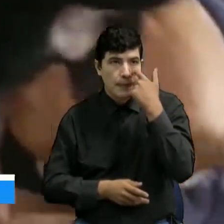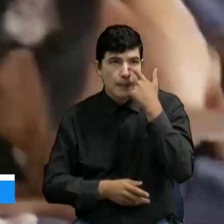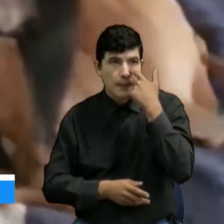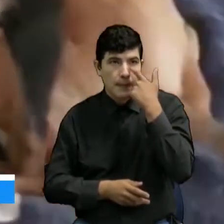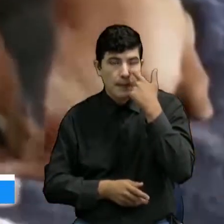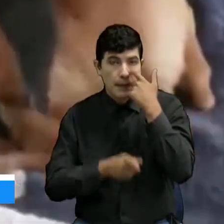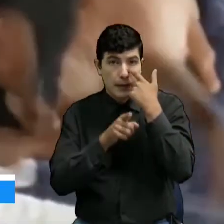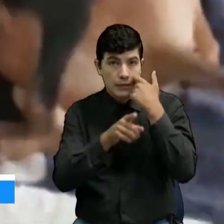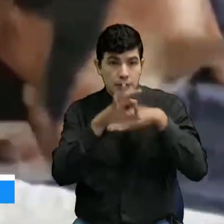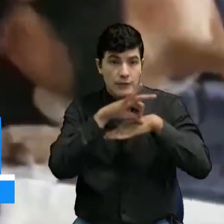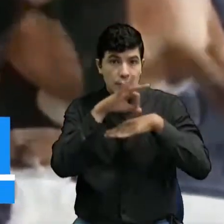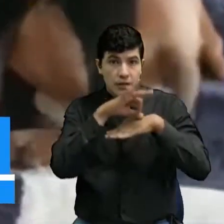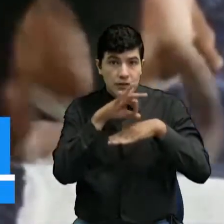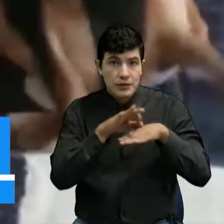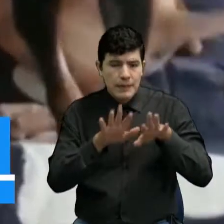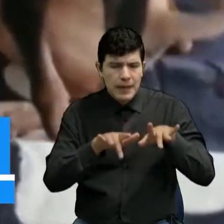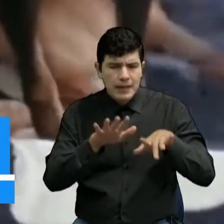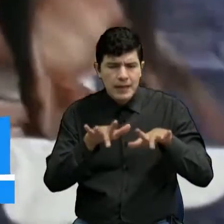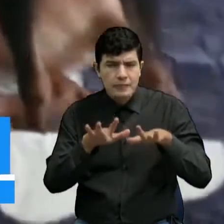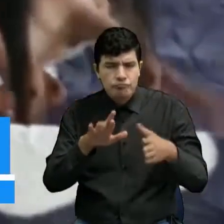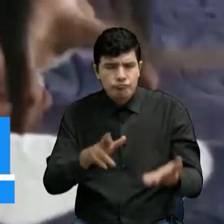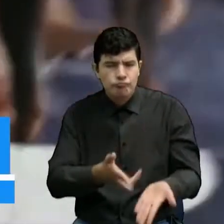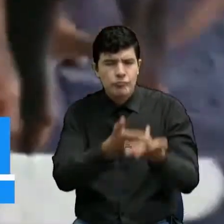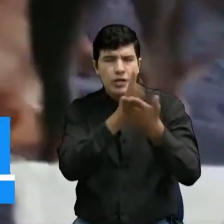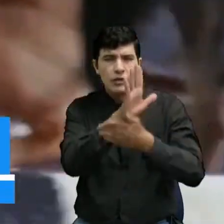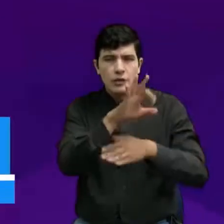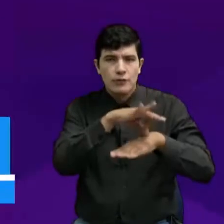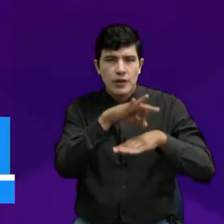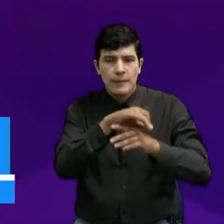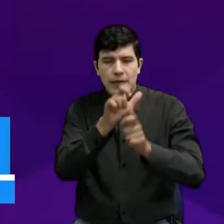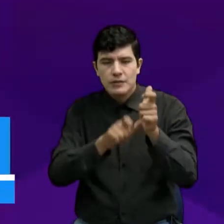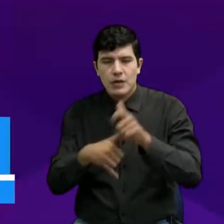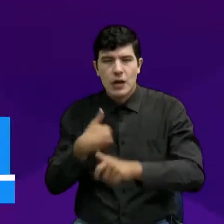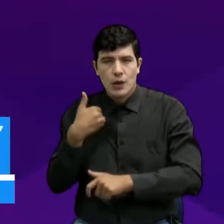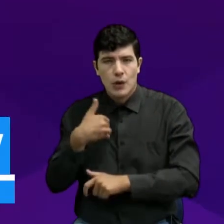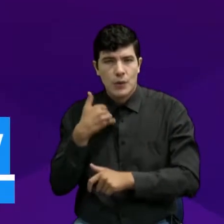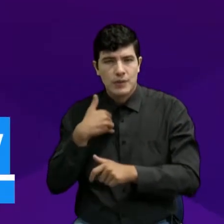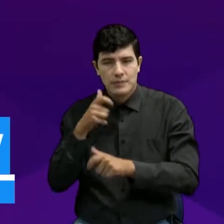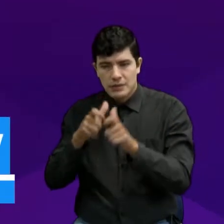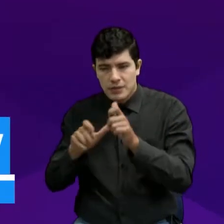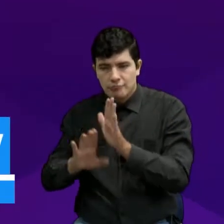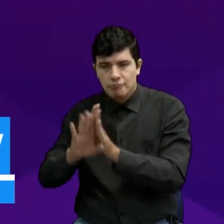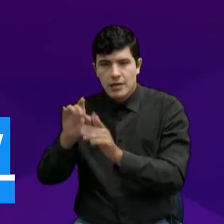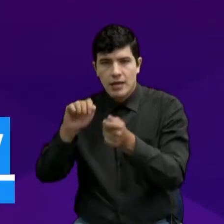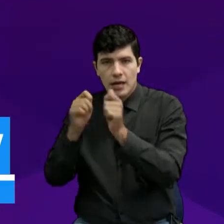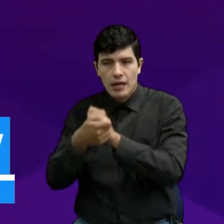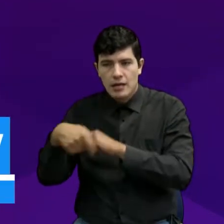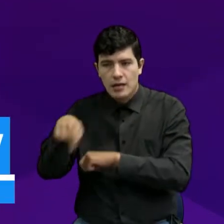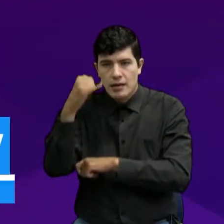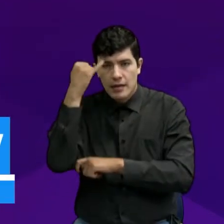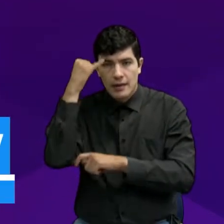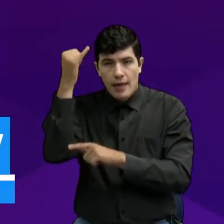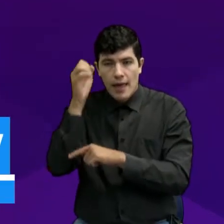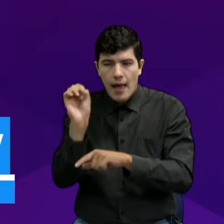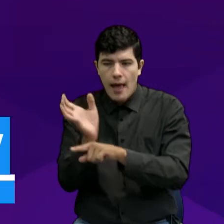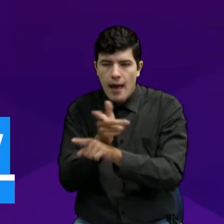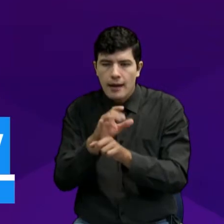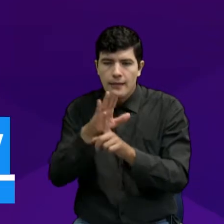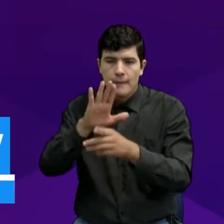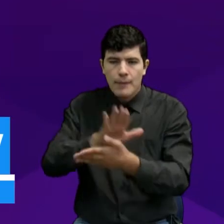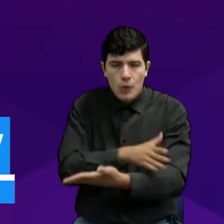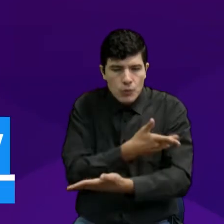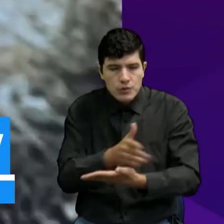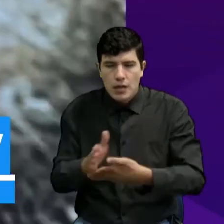La fundación Paticas al Rescate es una fundación creada por jóvenes, agentes de cambio que a través de iniciativas con el arte y la música